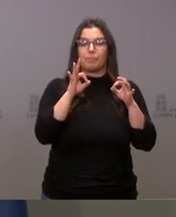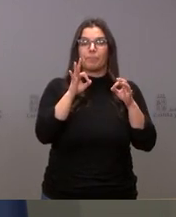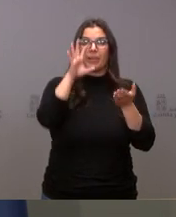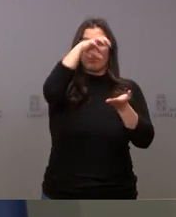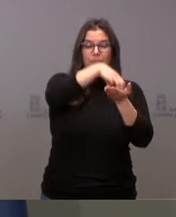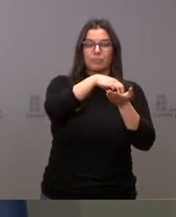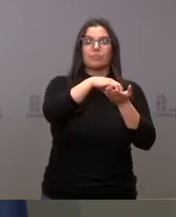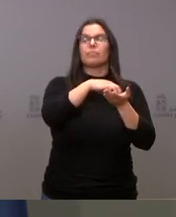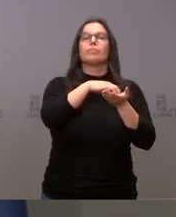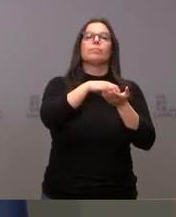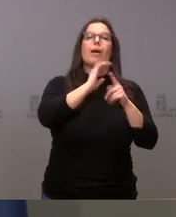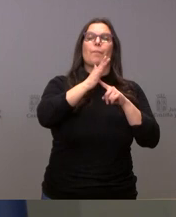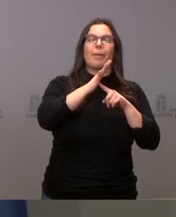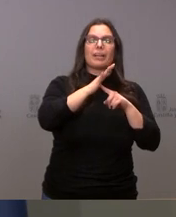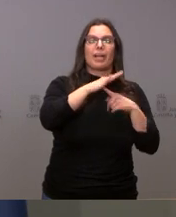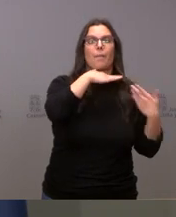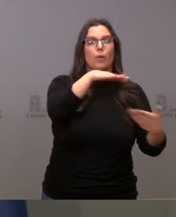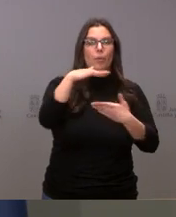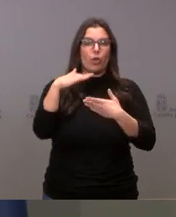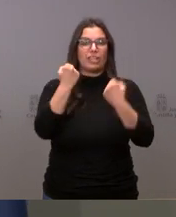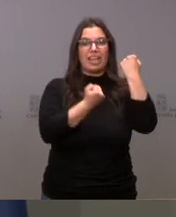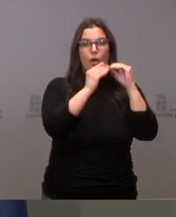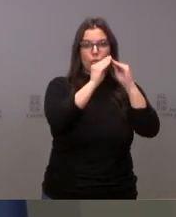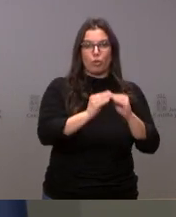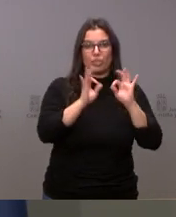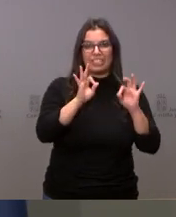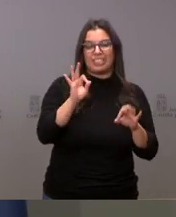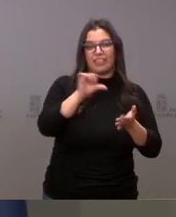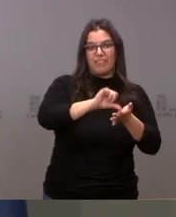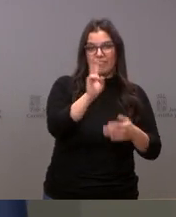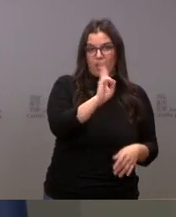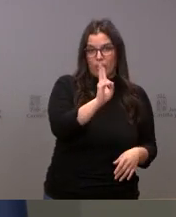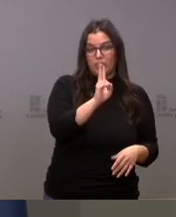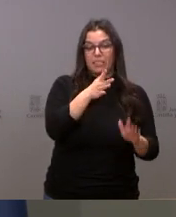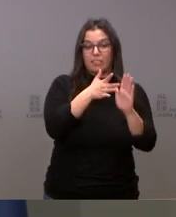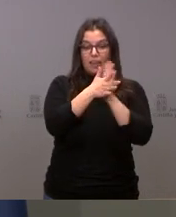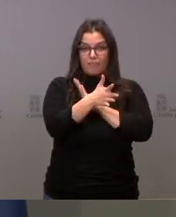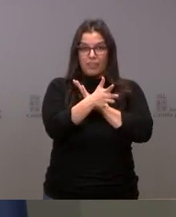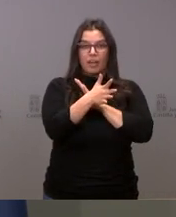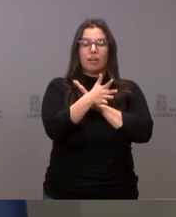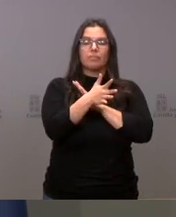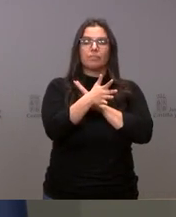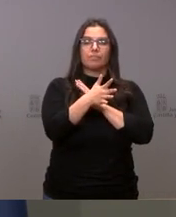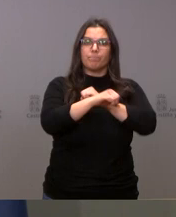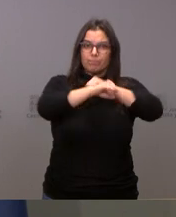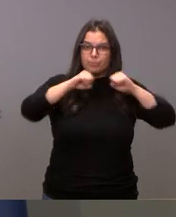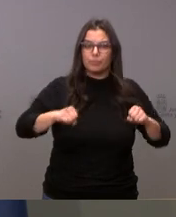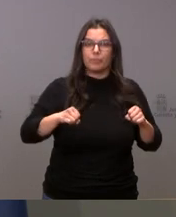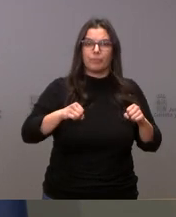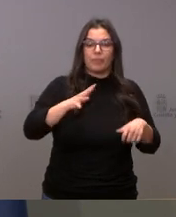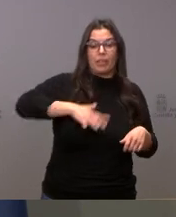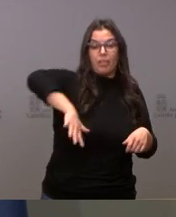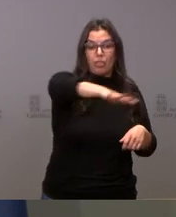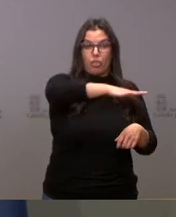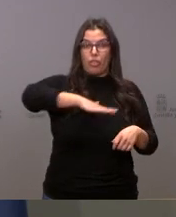Parque de Proveedores de Automoción en Valladolid. Nos va a permitir reforzar las capacidades del